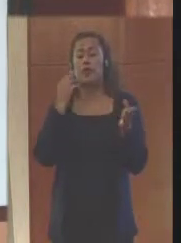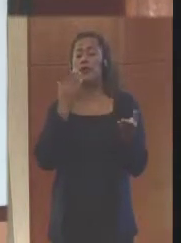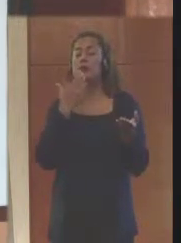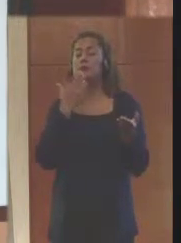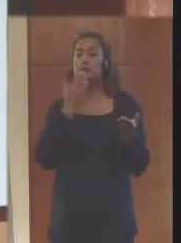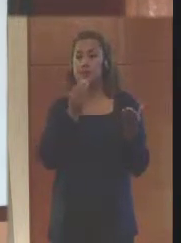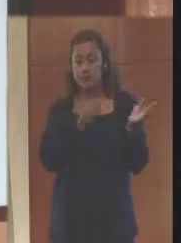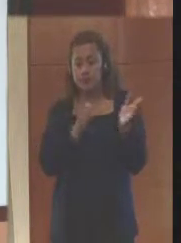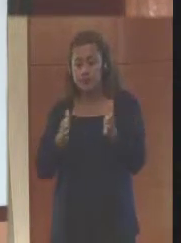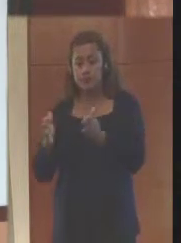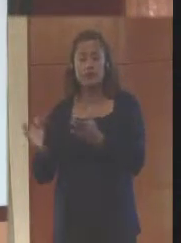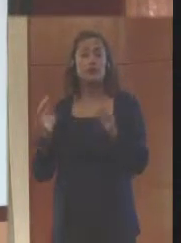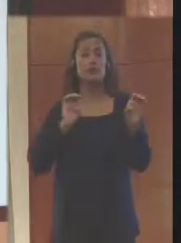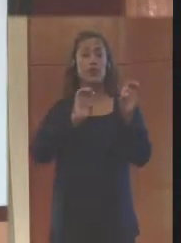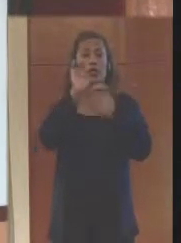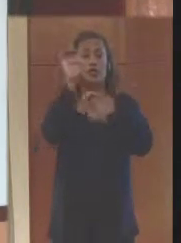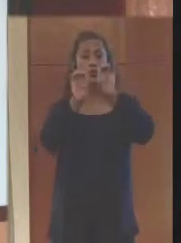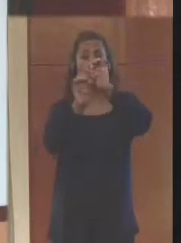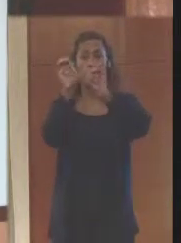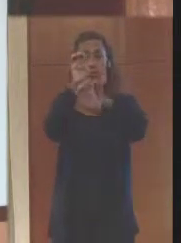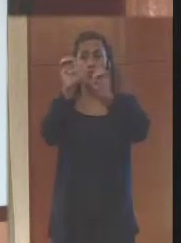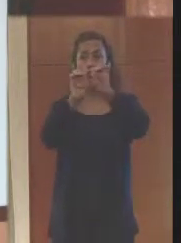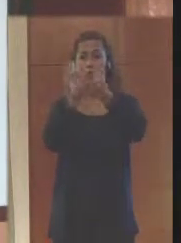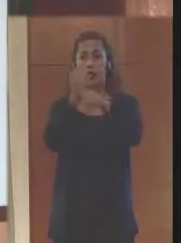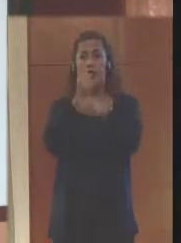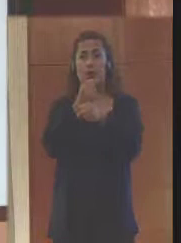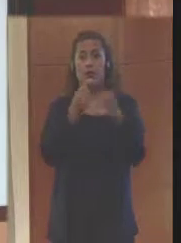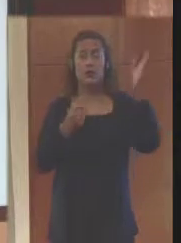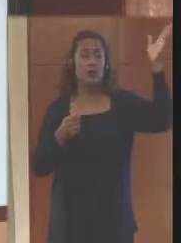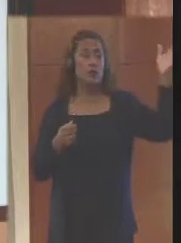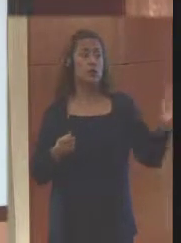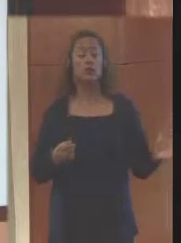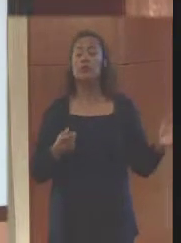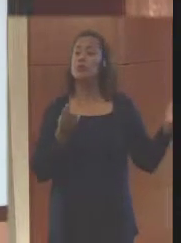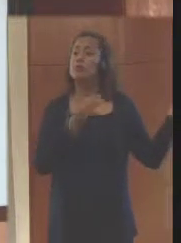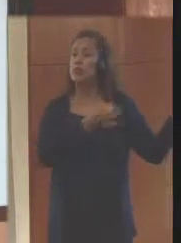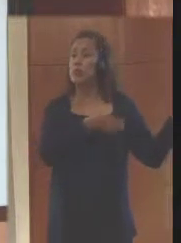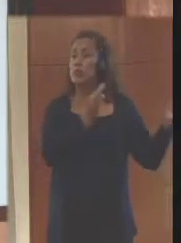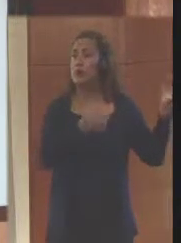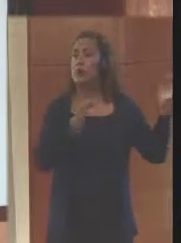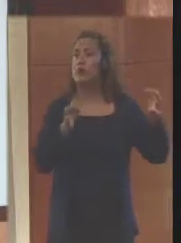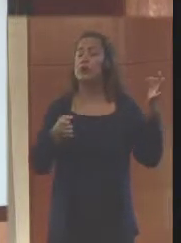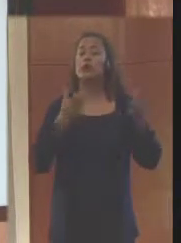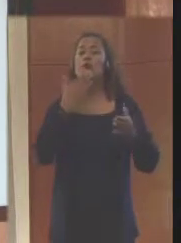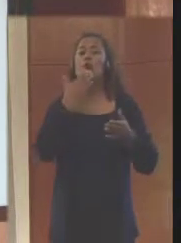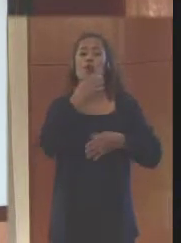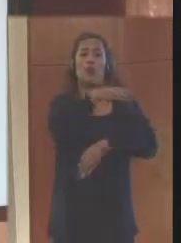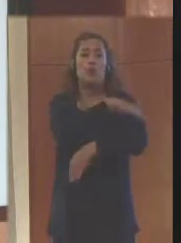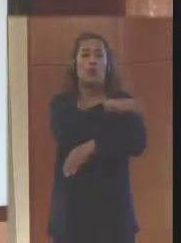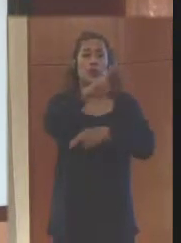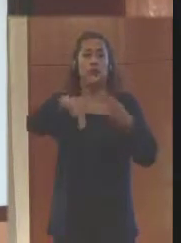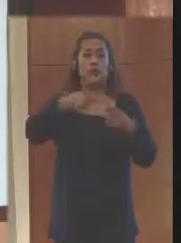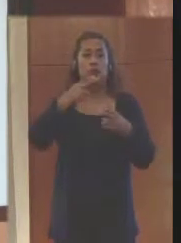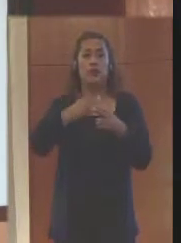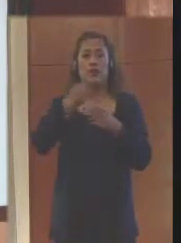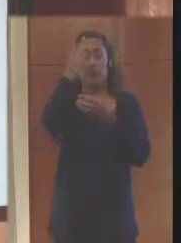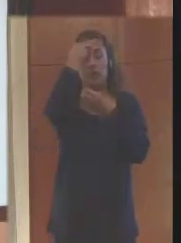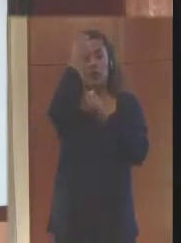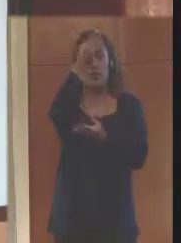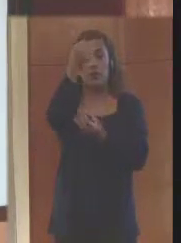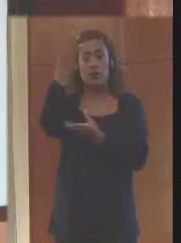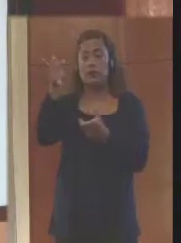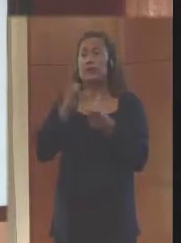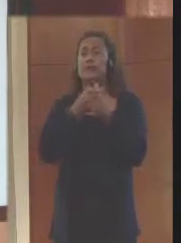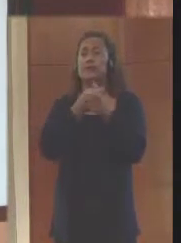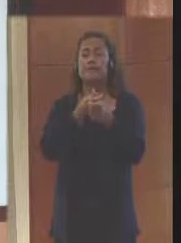en esta estructura básica que les muestro ahora en la que se conforma el Comité Nacional para el Conocimiento del